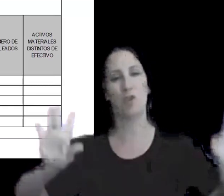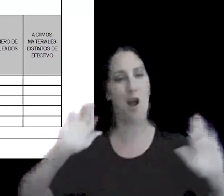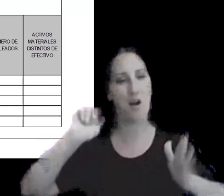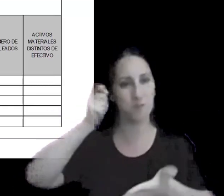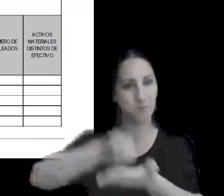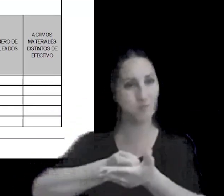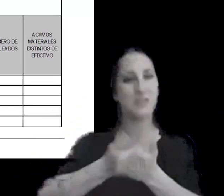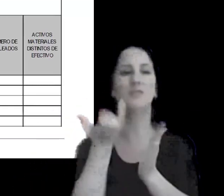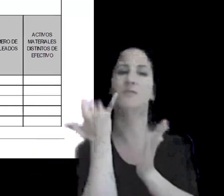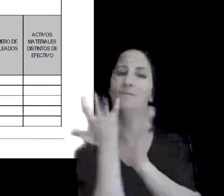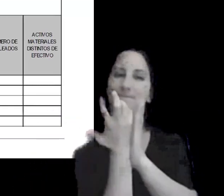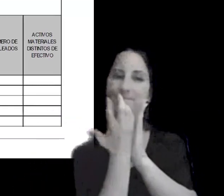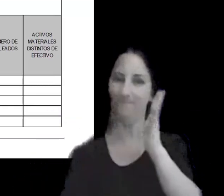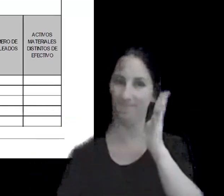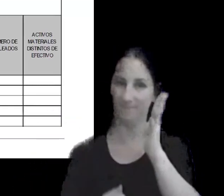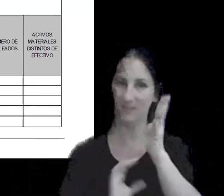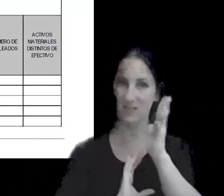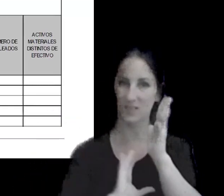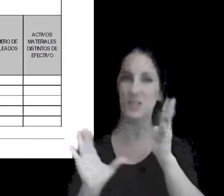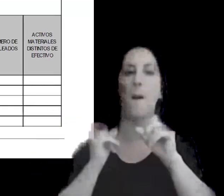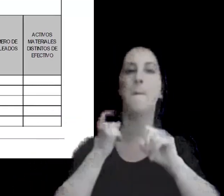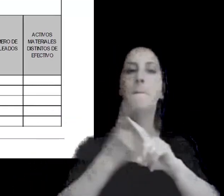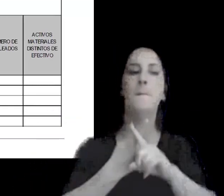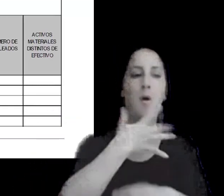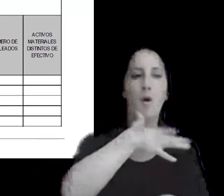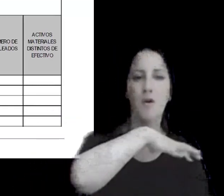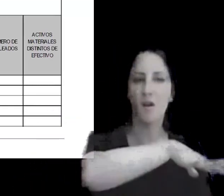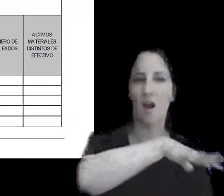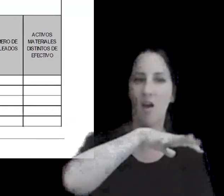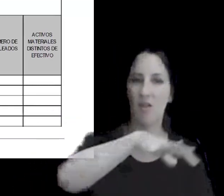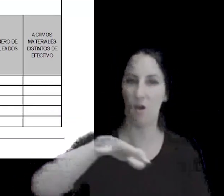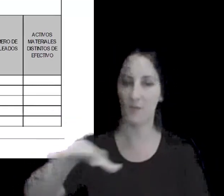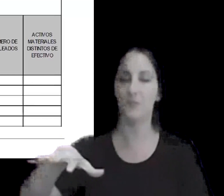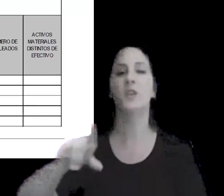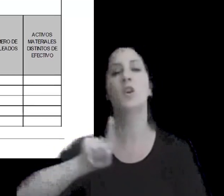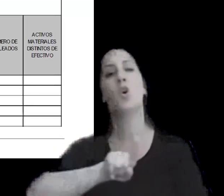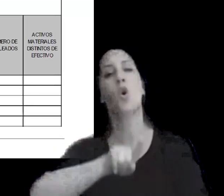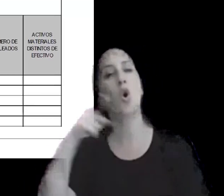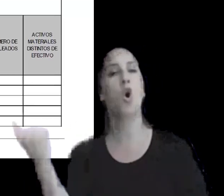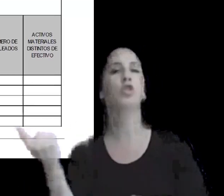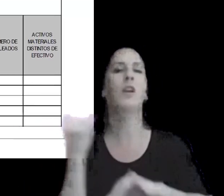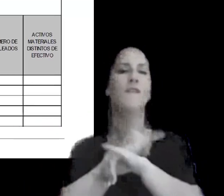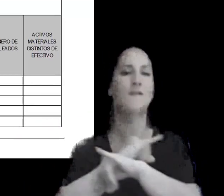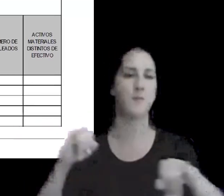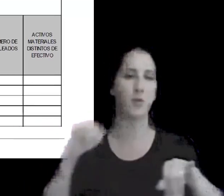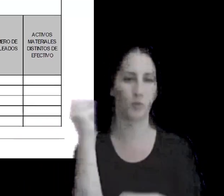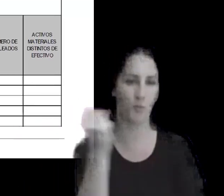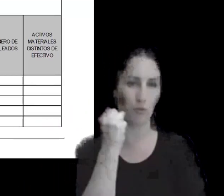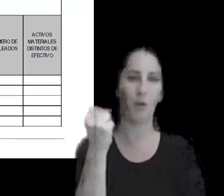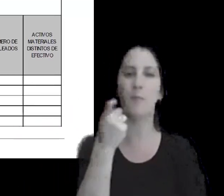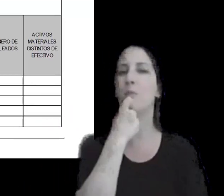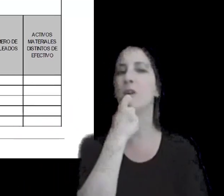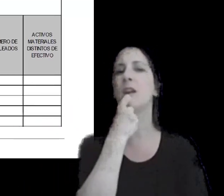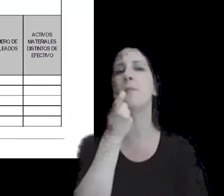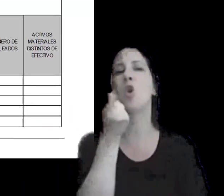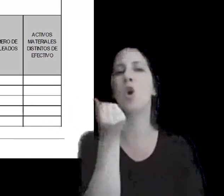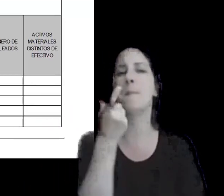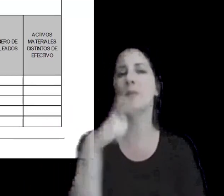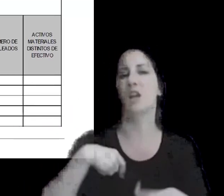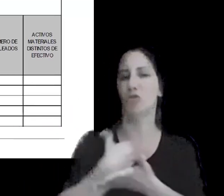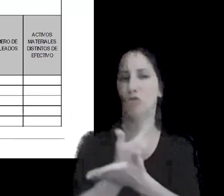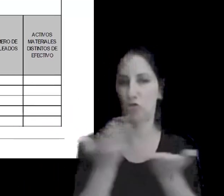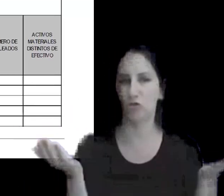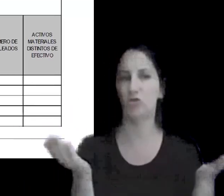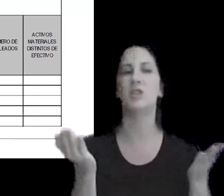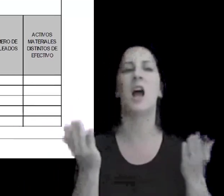devengados por jurisdicción y otros datos relevantes como ser el capital social resultados